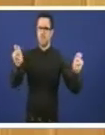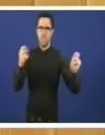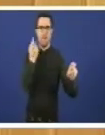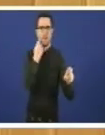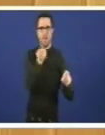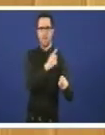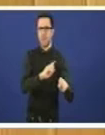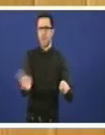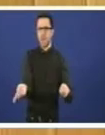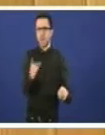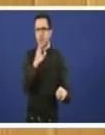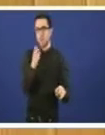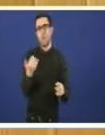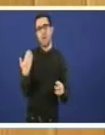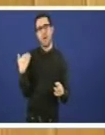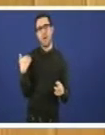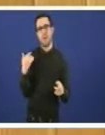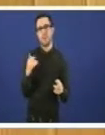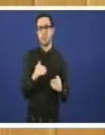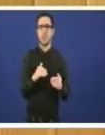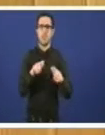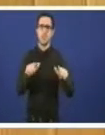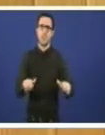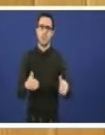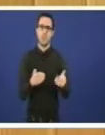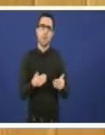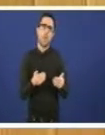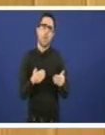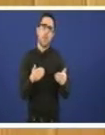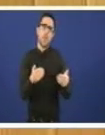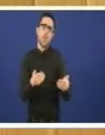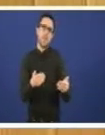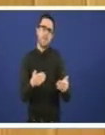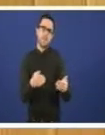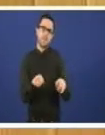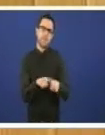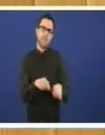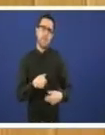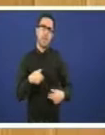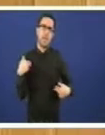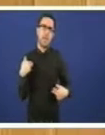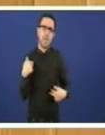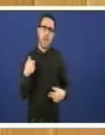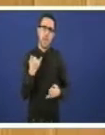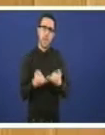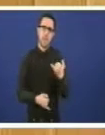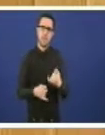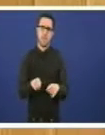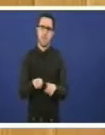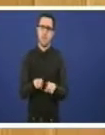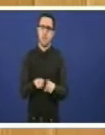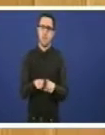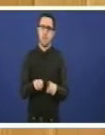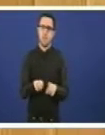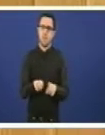unha emplazamento xenérico no sur de Galiza a ser máis ou menos no virreinato dos baltares no que